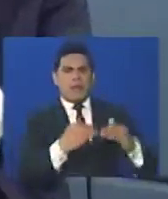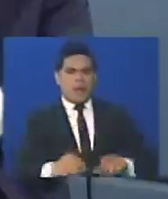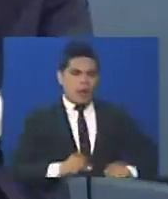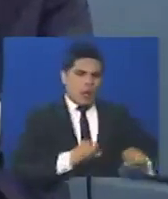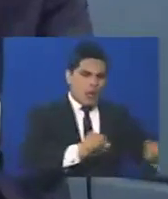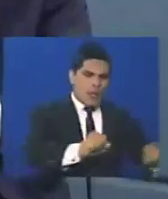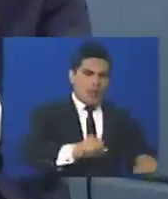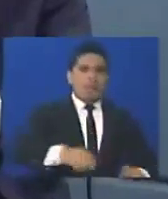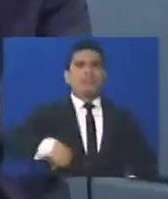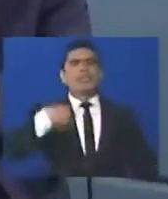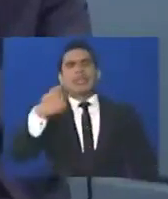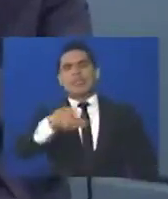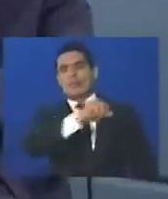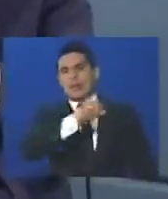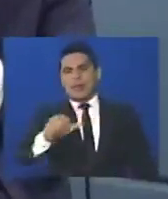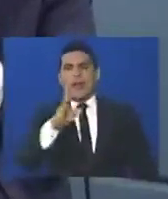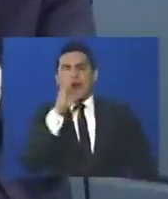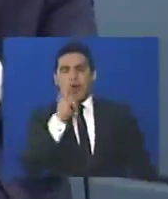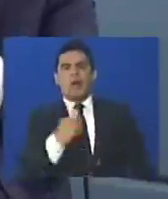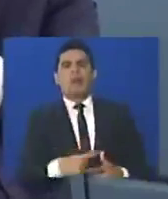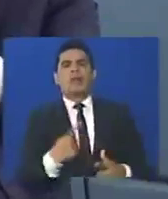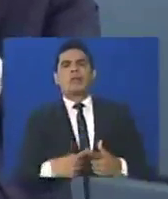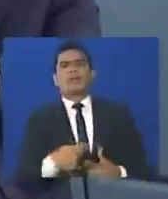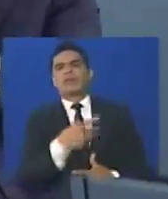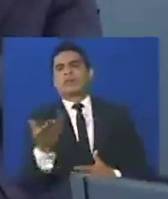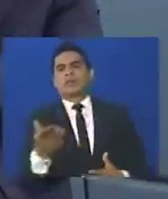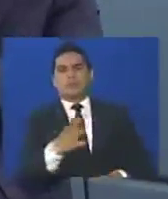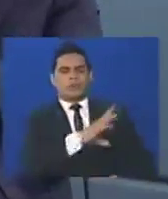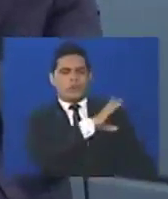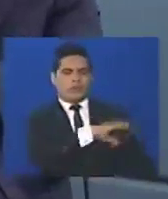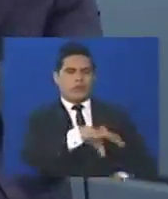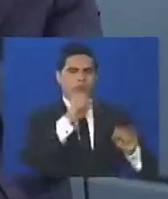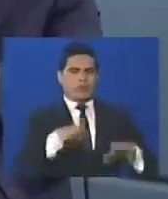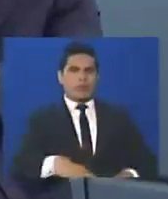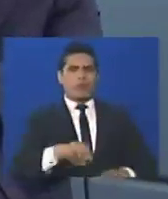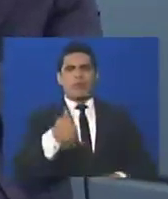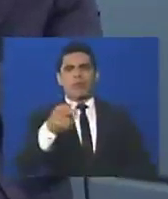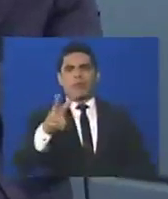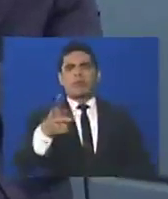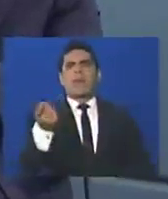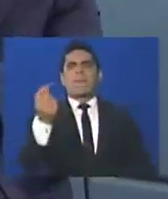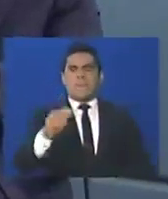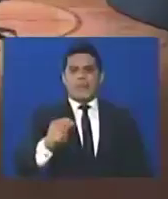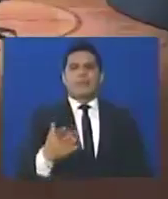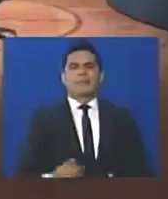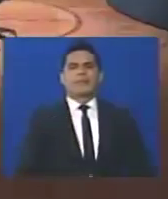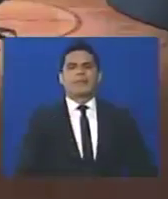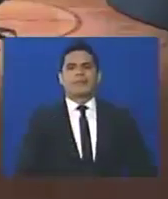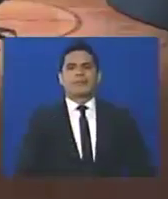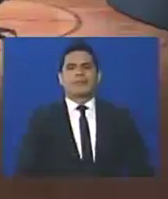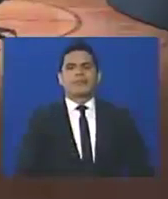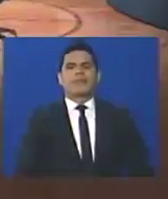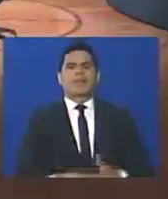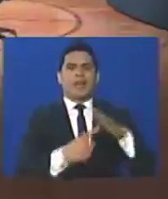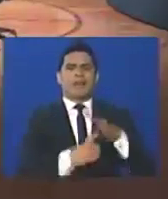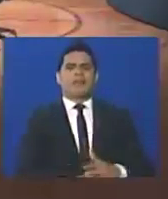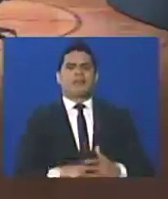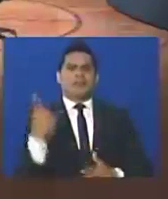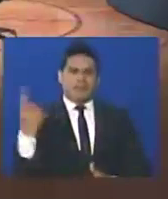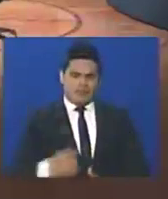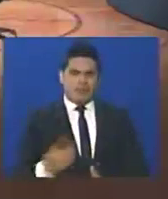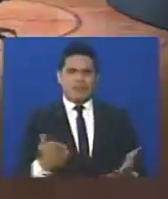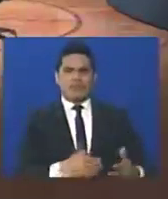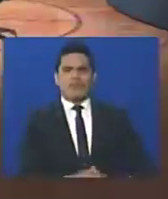mercados, y si las semanas que vienen no hay, entonces bueno, quítenlos del cargo y métanle 12 meses presos, eso es sustantivo, eso es arbitrario, eso